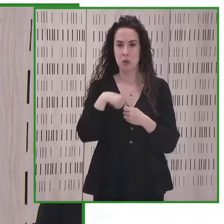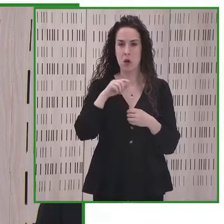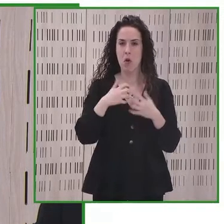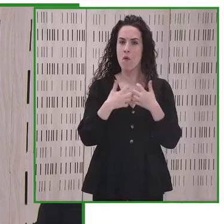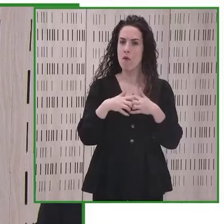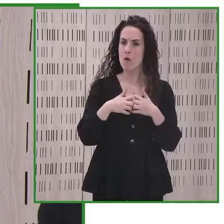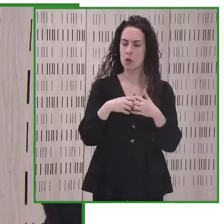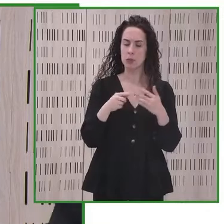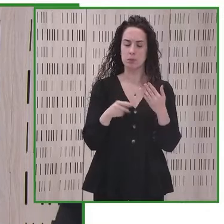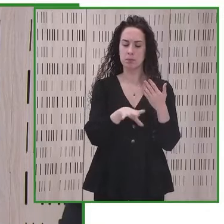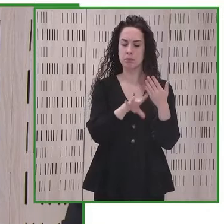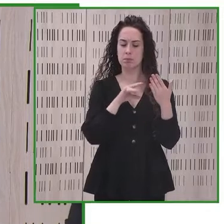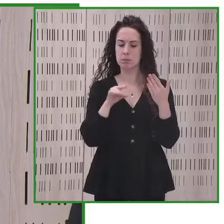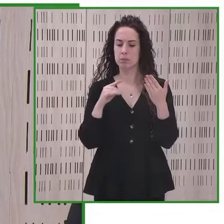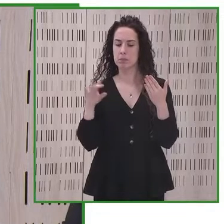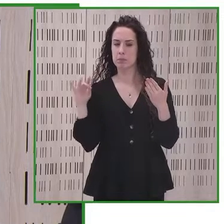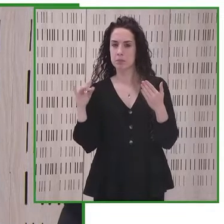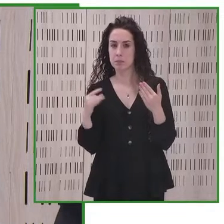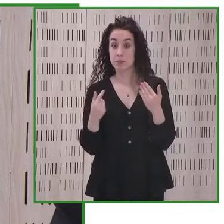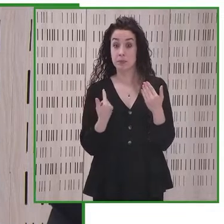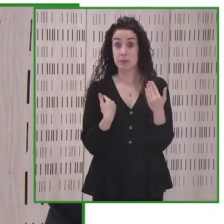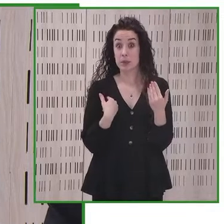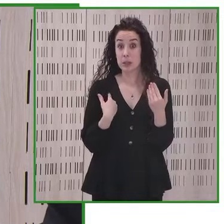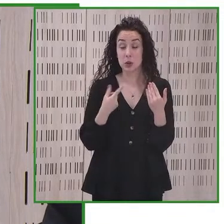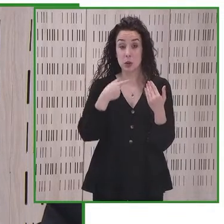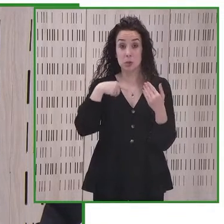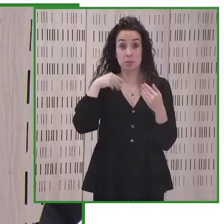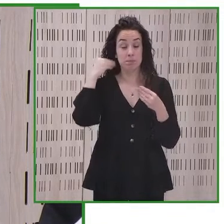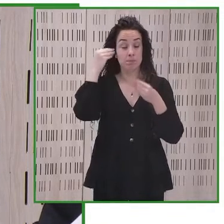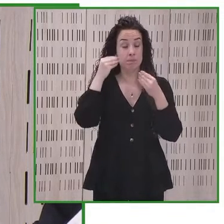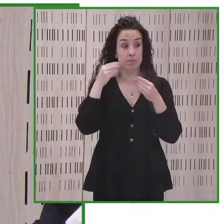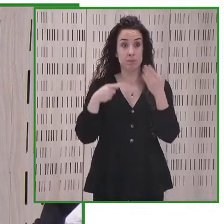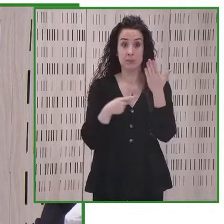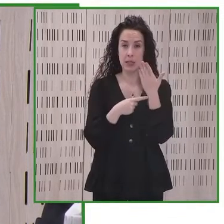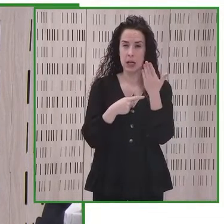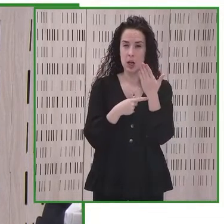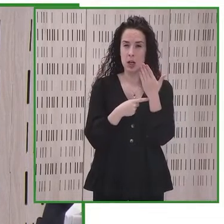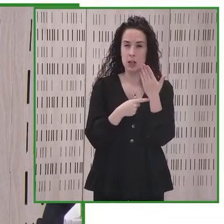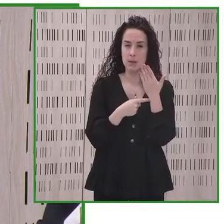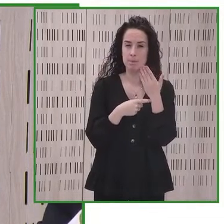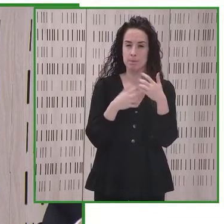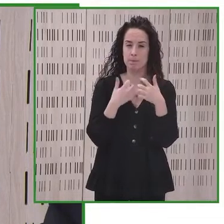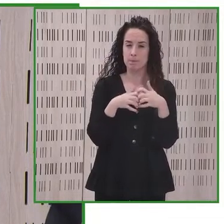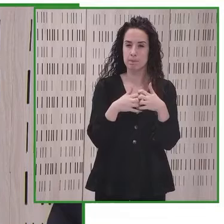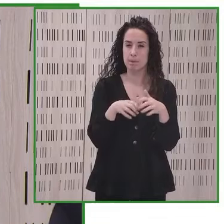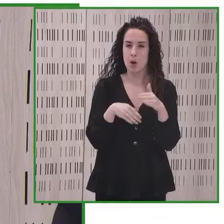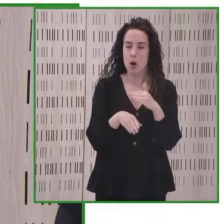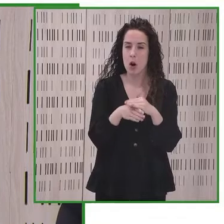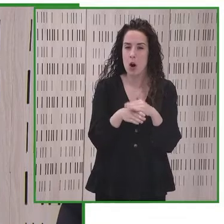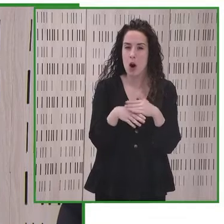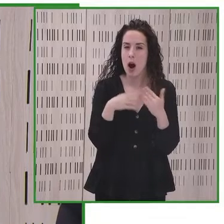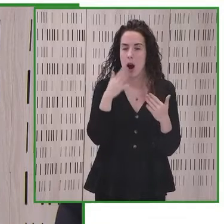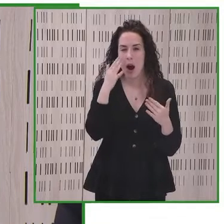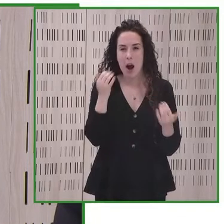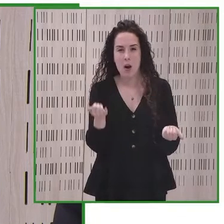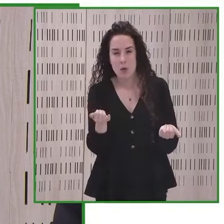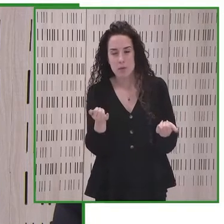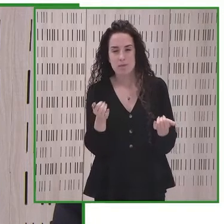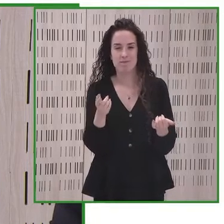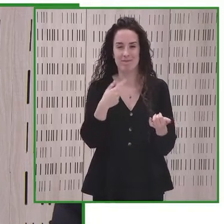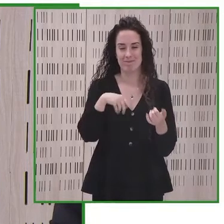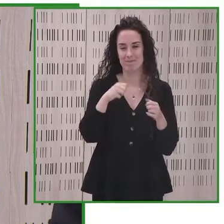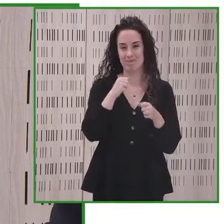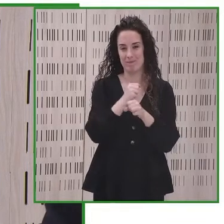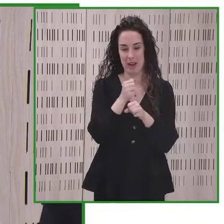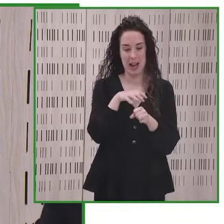Es con esta lógica con la que debemos pensar en las implicaciones de la tecnología, debemos procurar espacios para lo diverso, sin